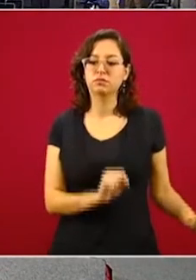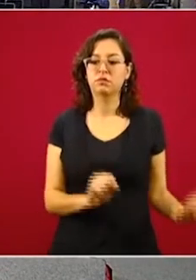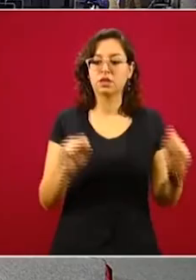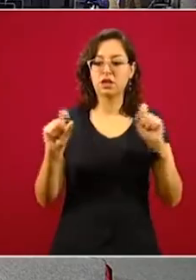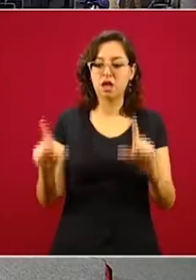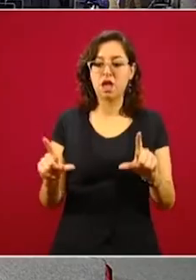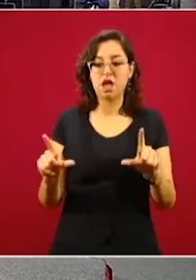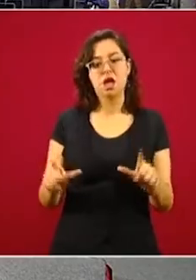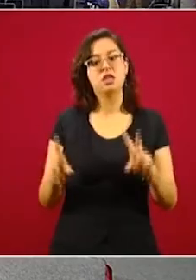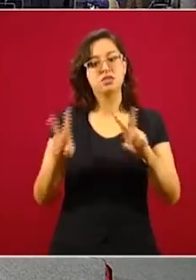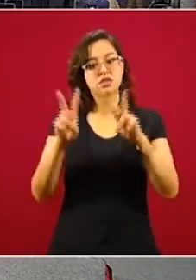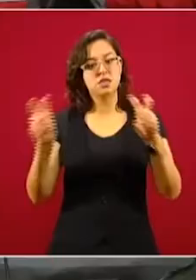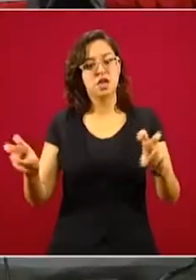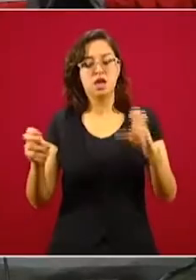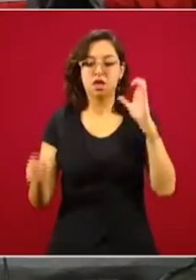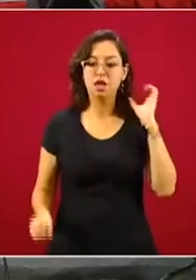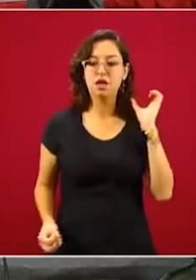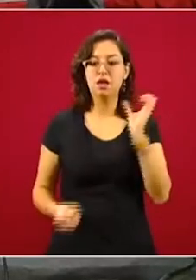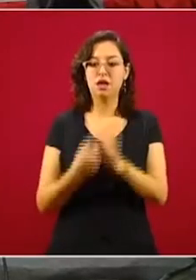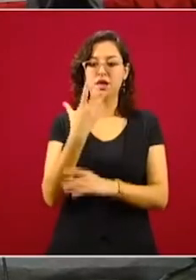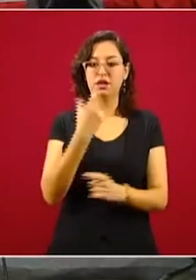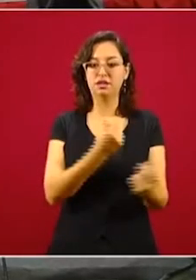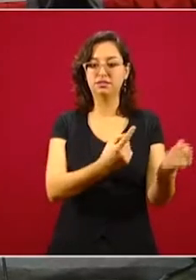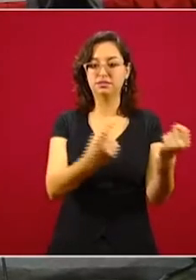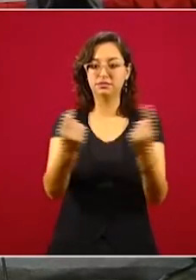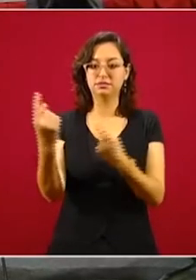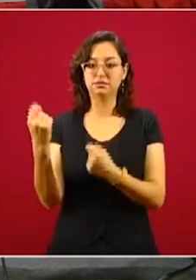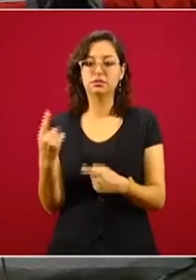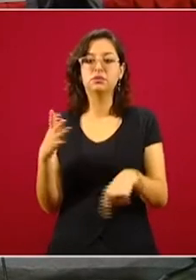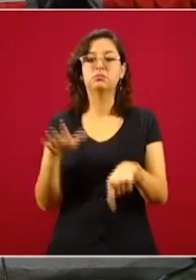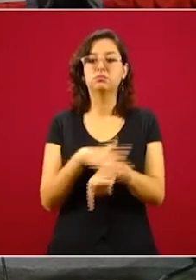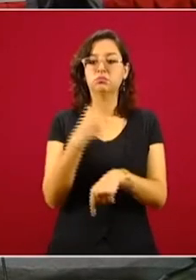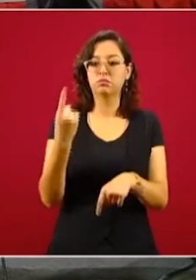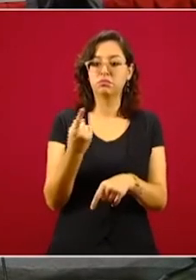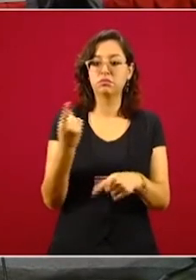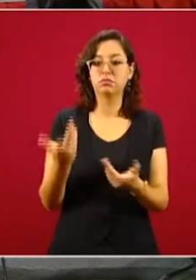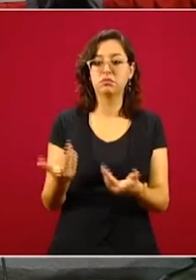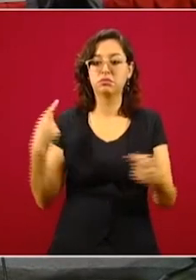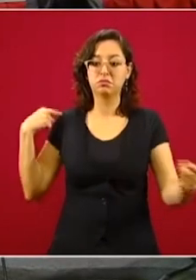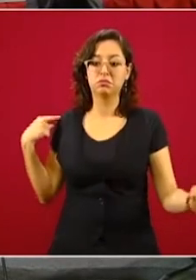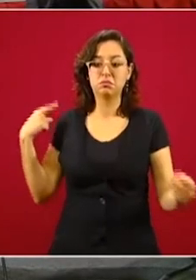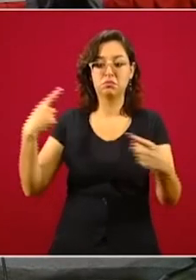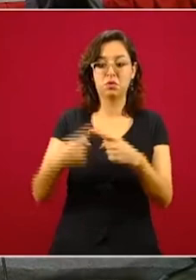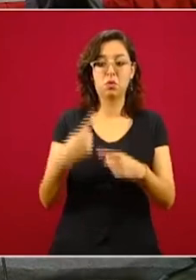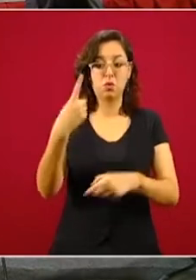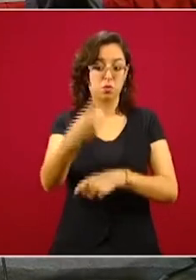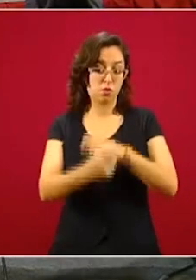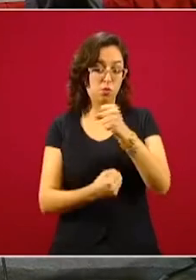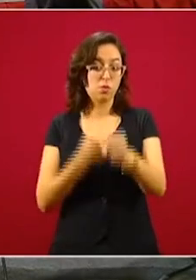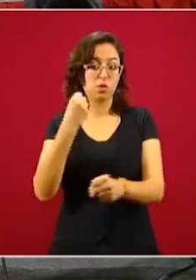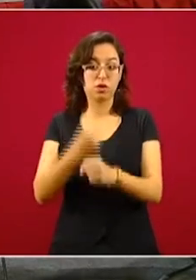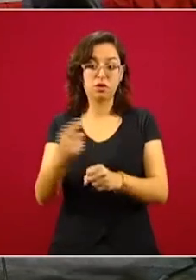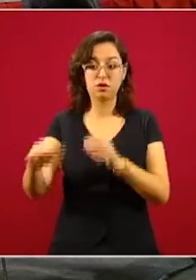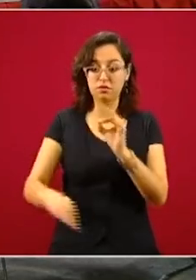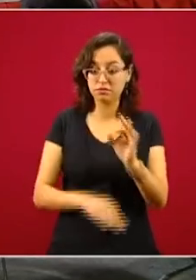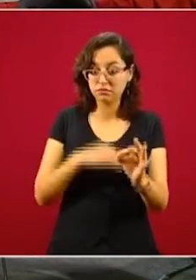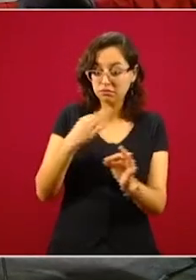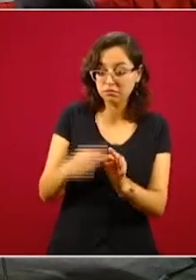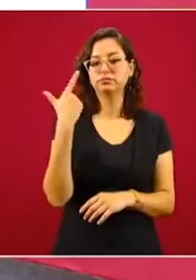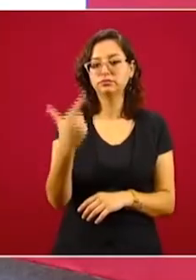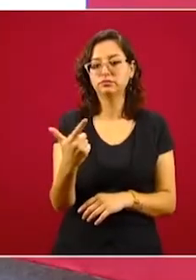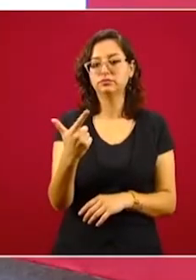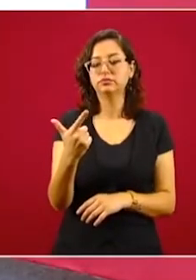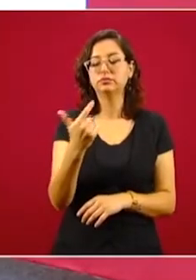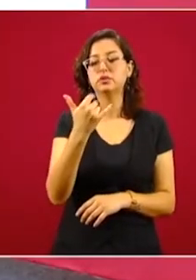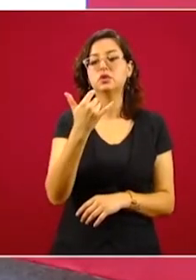coronavirus SARS-CoV-2, pero este 18 de mayo, 16 días después, regresó a la conferencia en Palacio Nacional para